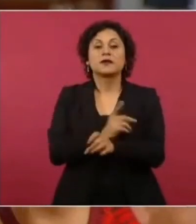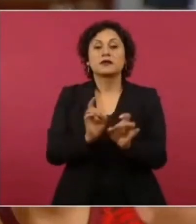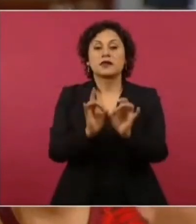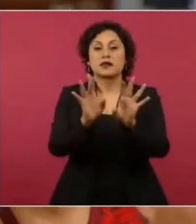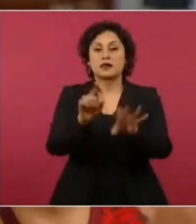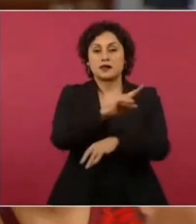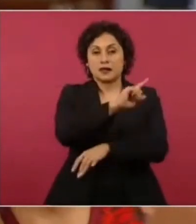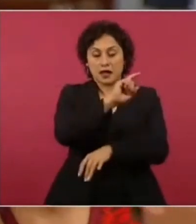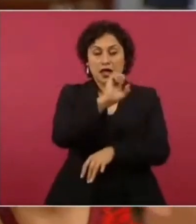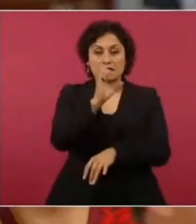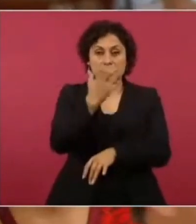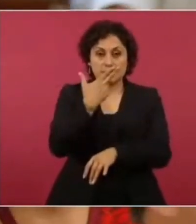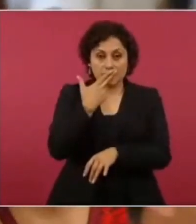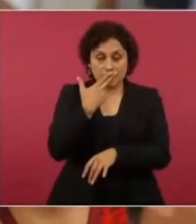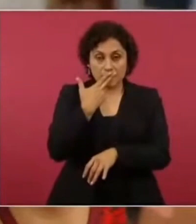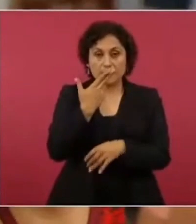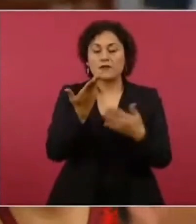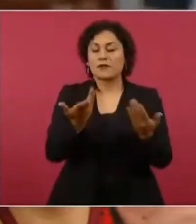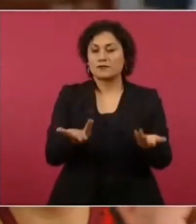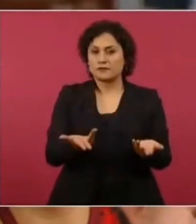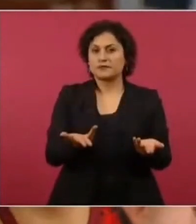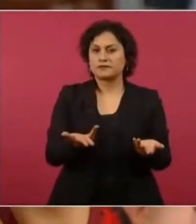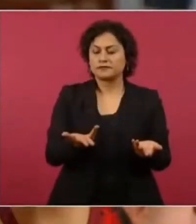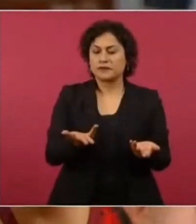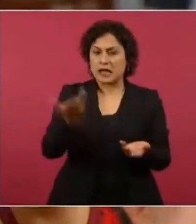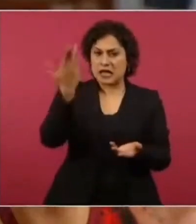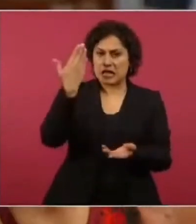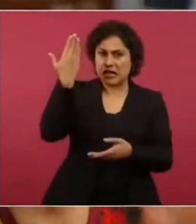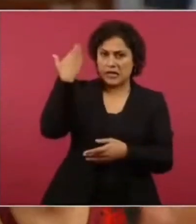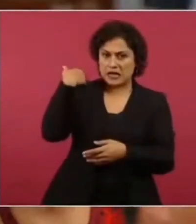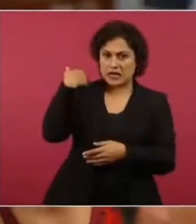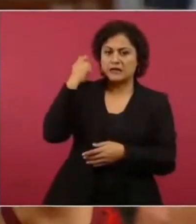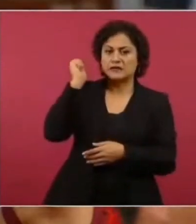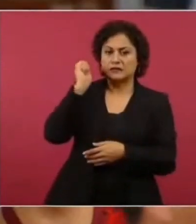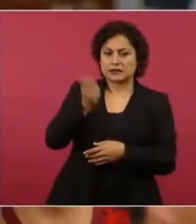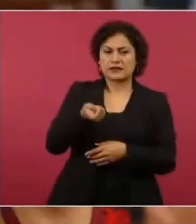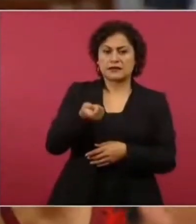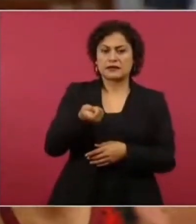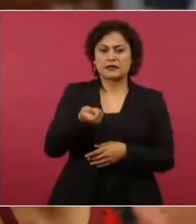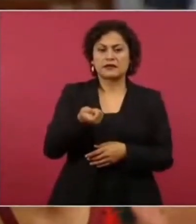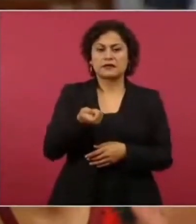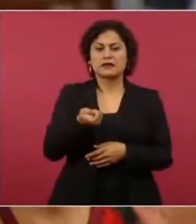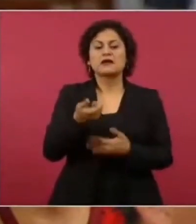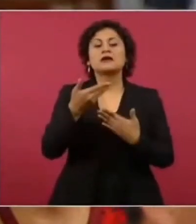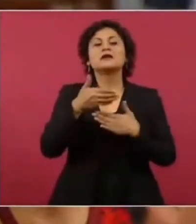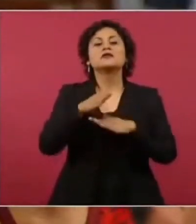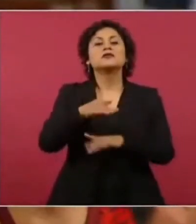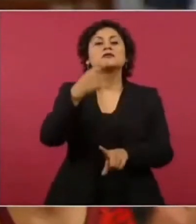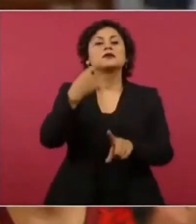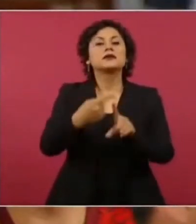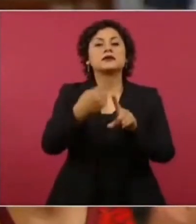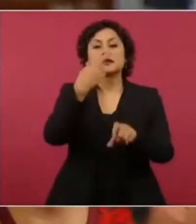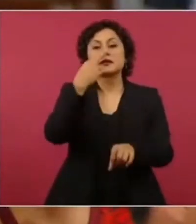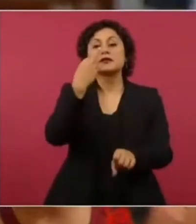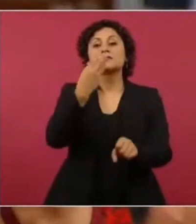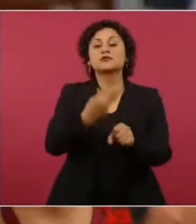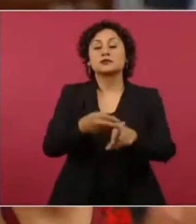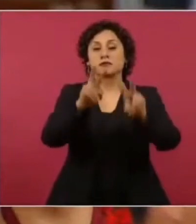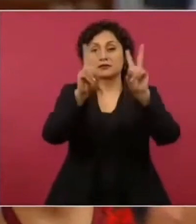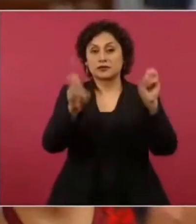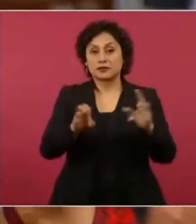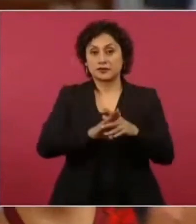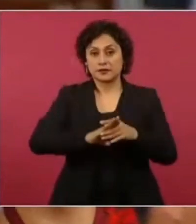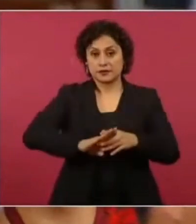y en aquel momento, secretario, hubo diferencias respecto a la responsabilidad de los asuntos migratorios